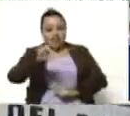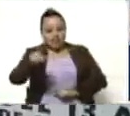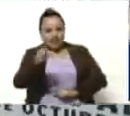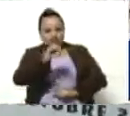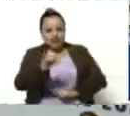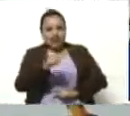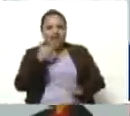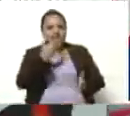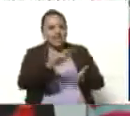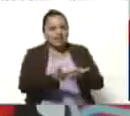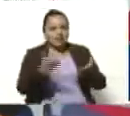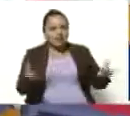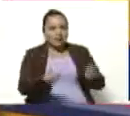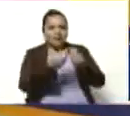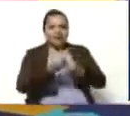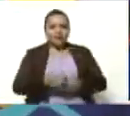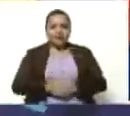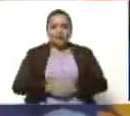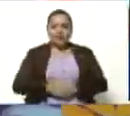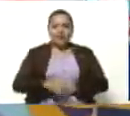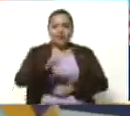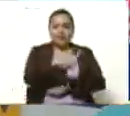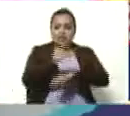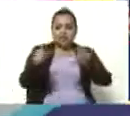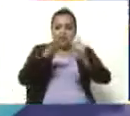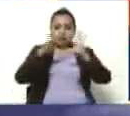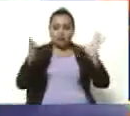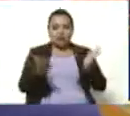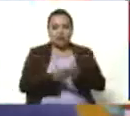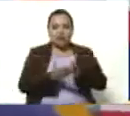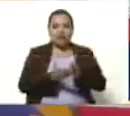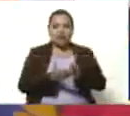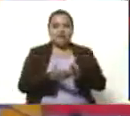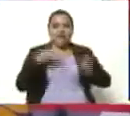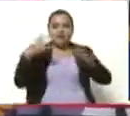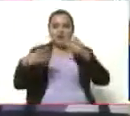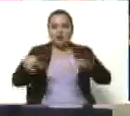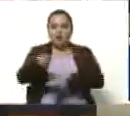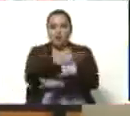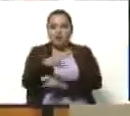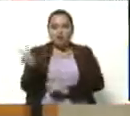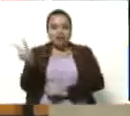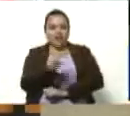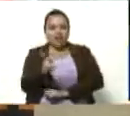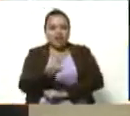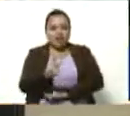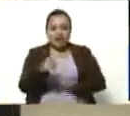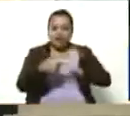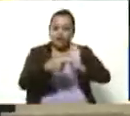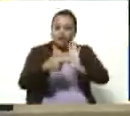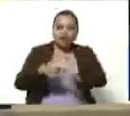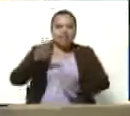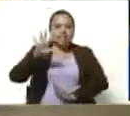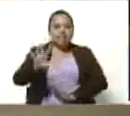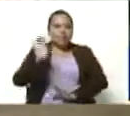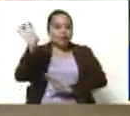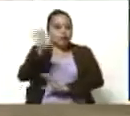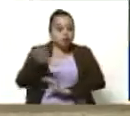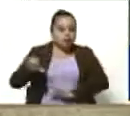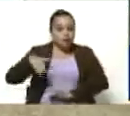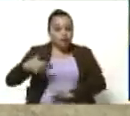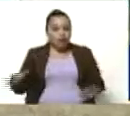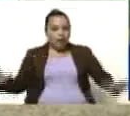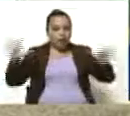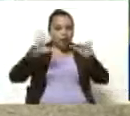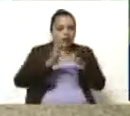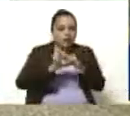El 16º Festival Mundial de Poesía de Venezuela nos demostró que cinco continentes se pueden unir por el amor